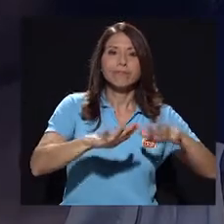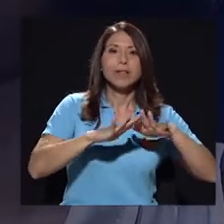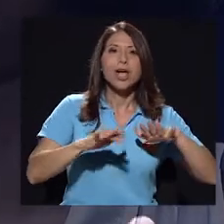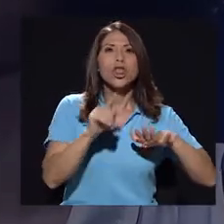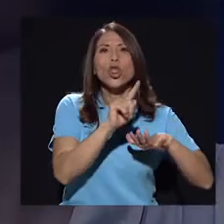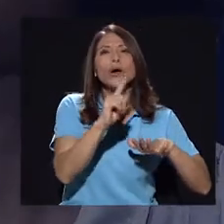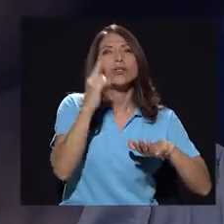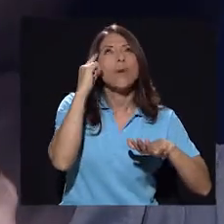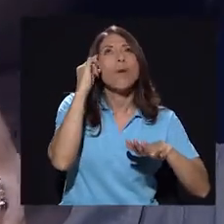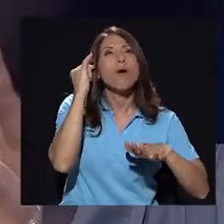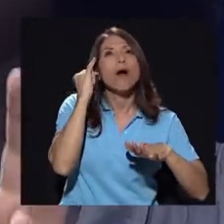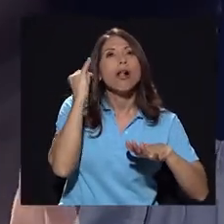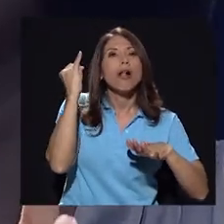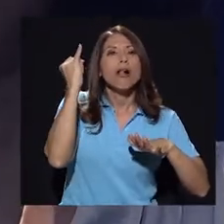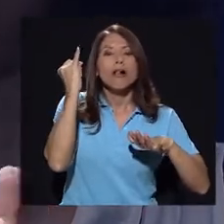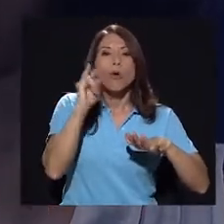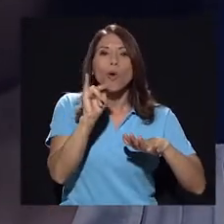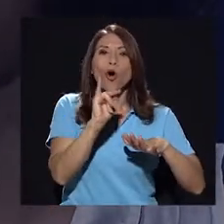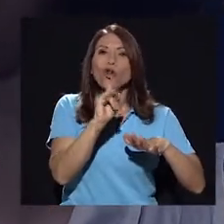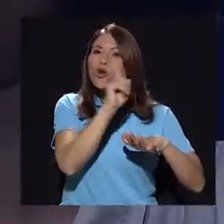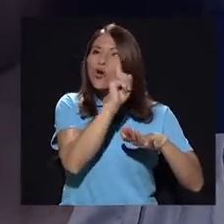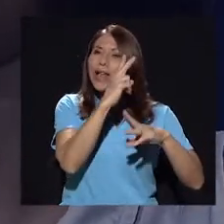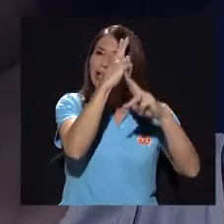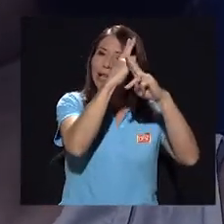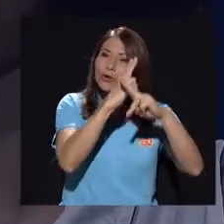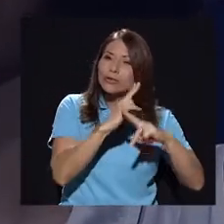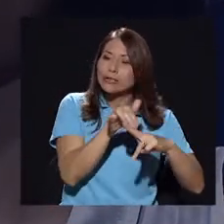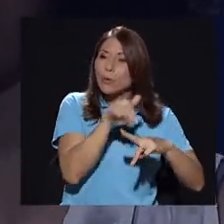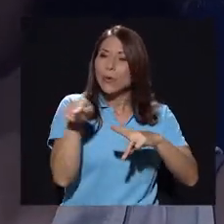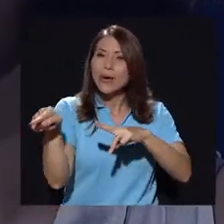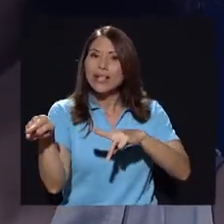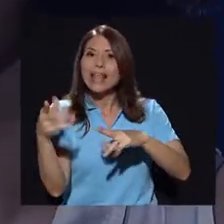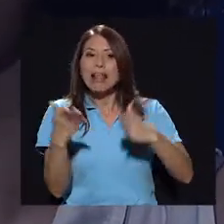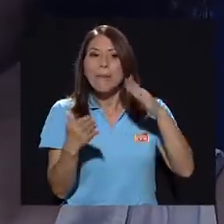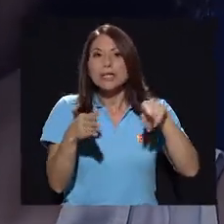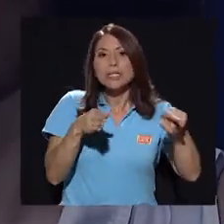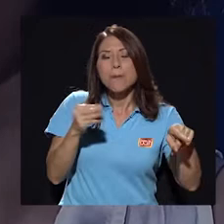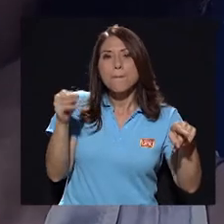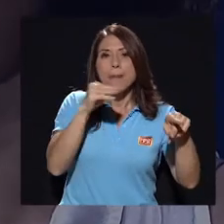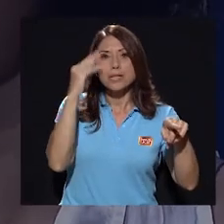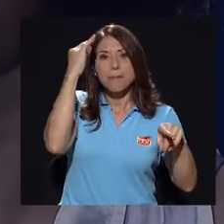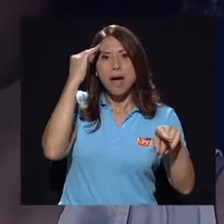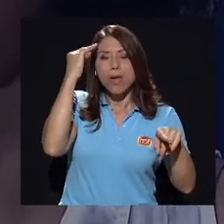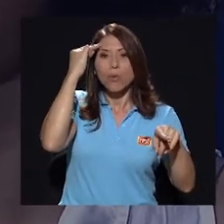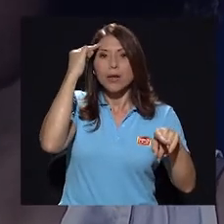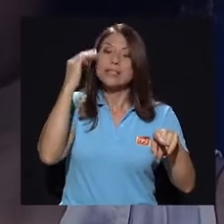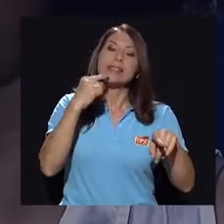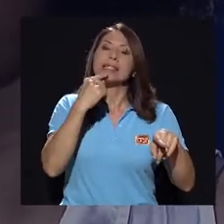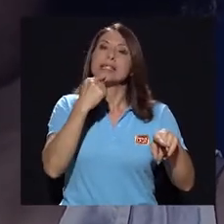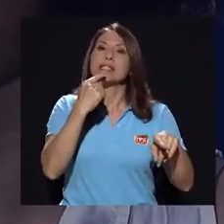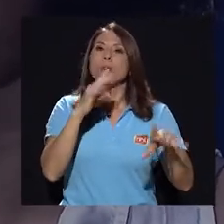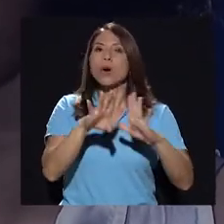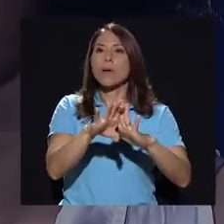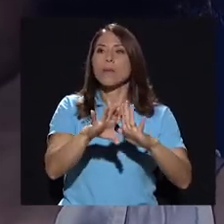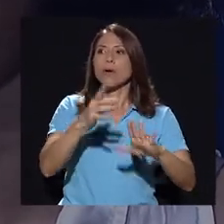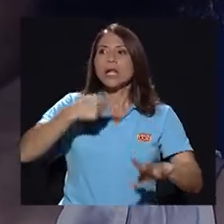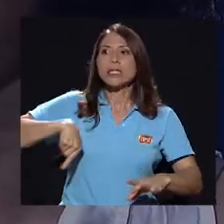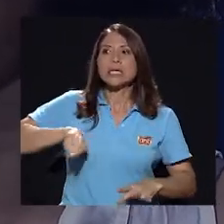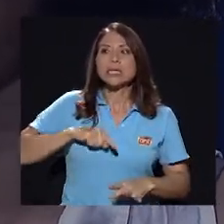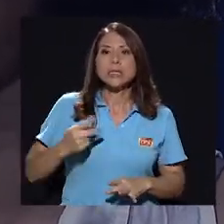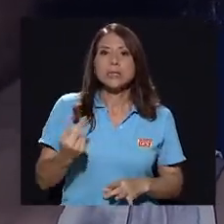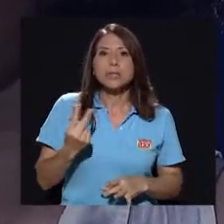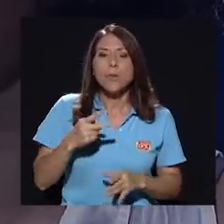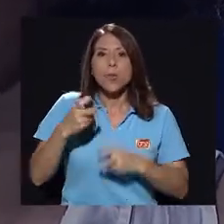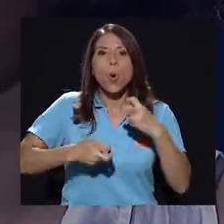ilusa o menos ingenua, verdad, de repente tiene como un grado más de madurez en donde dice, nos estamos metiendo en